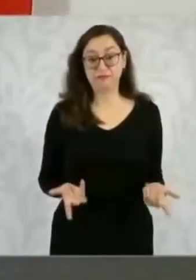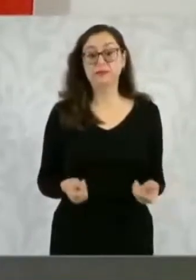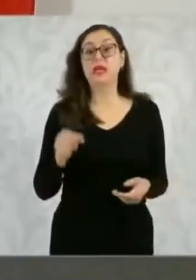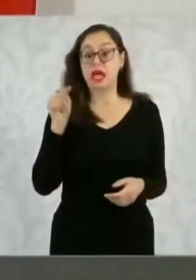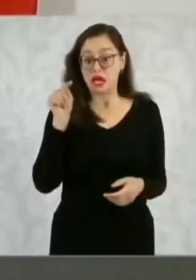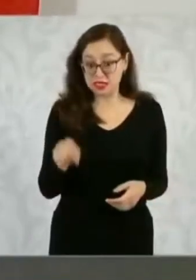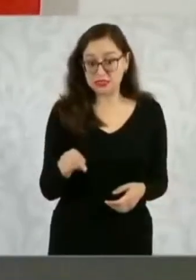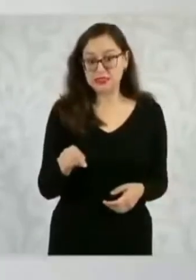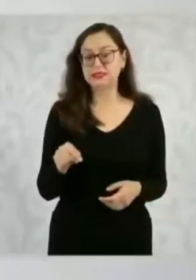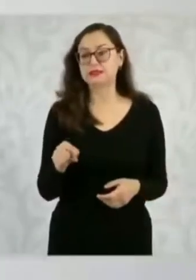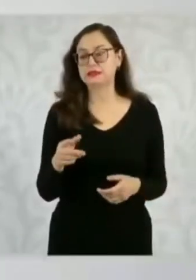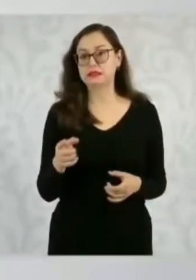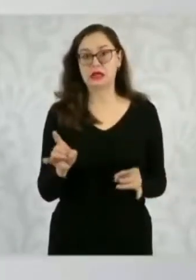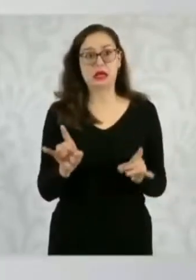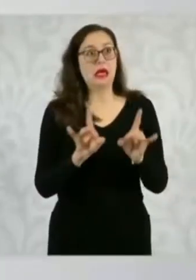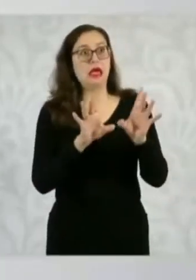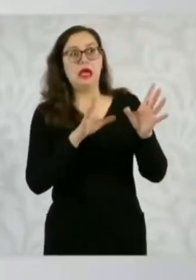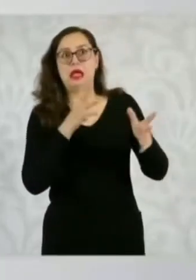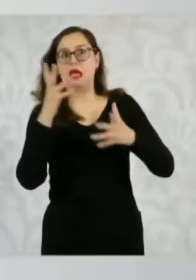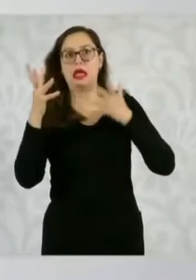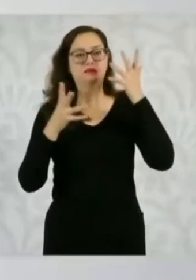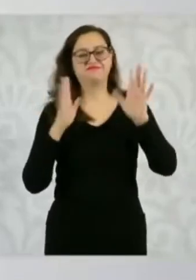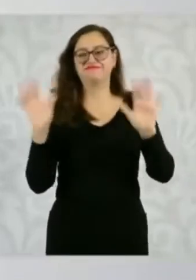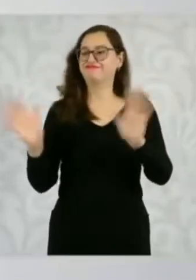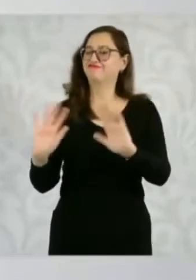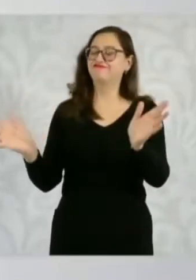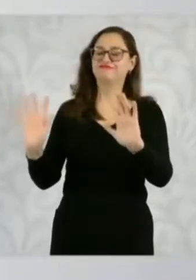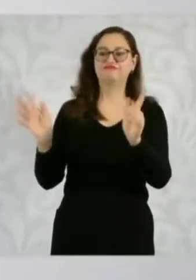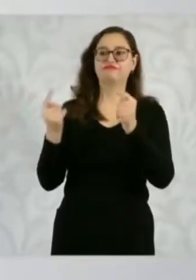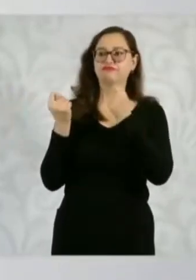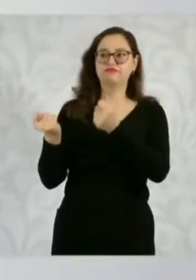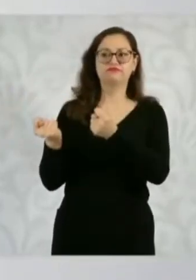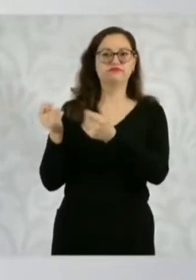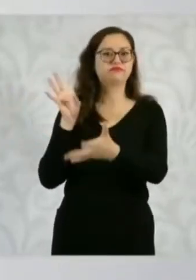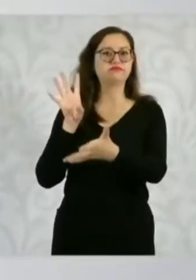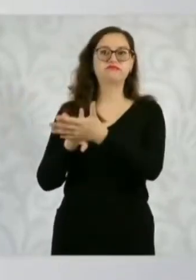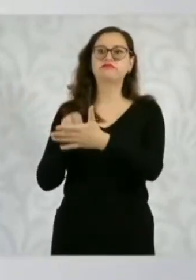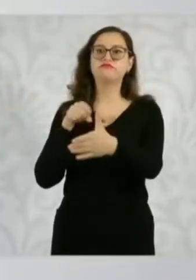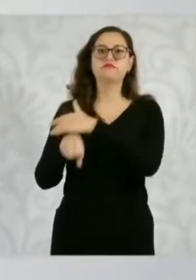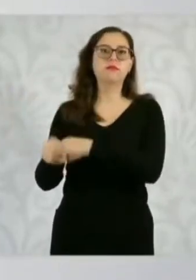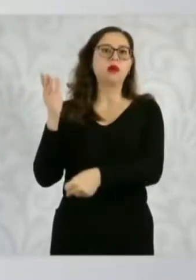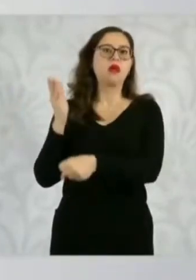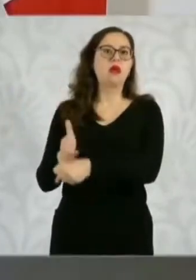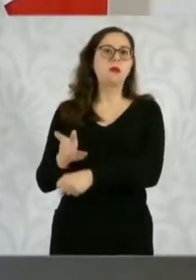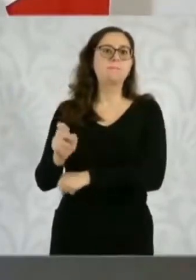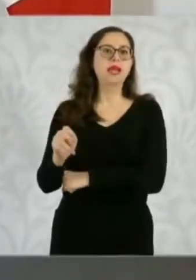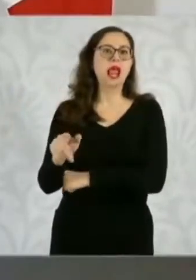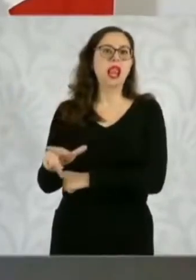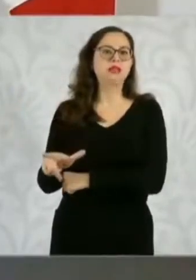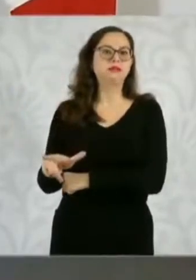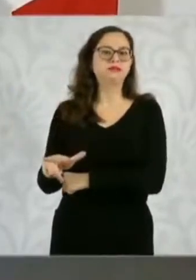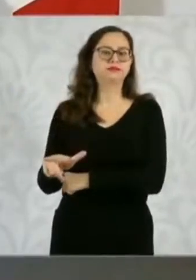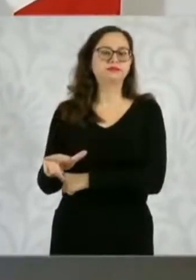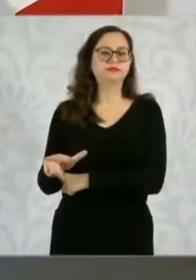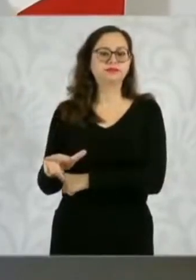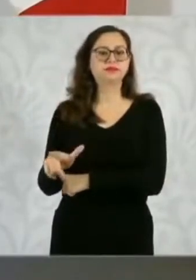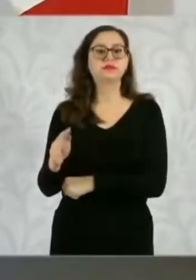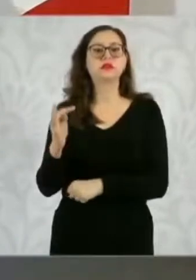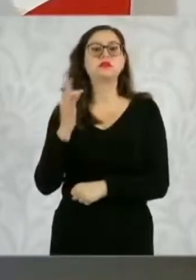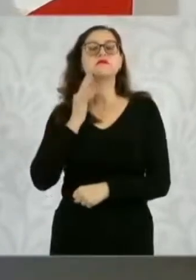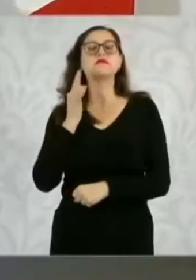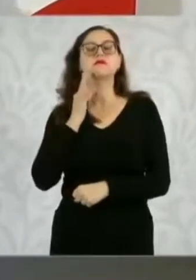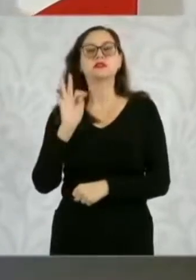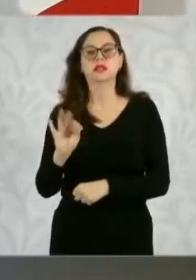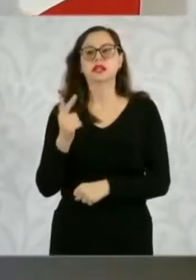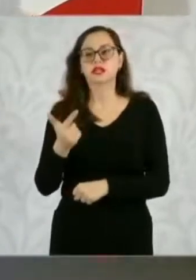se está sancionando penalmente, de acuerdo con la Fiscalía General de la